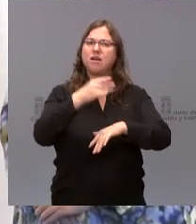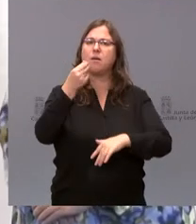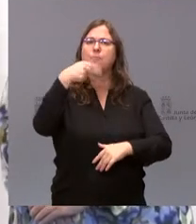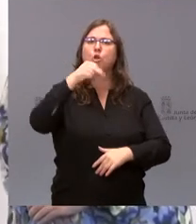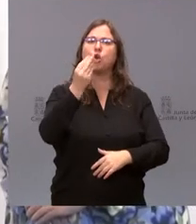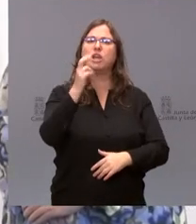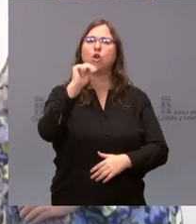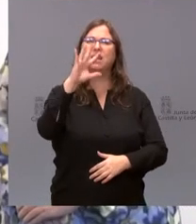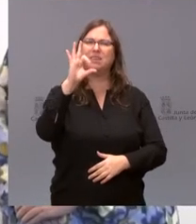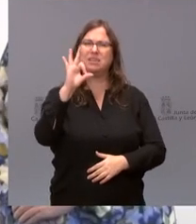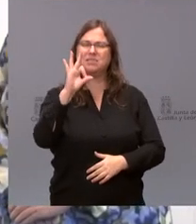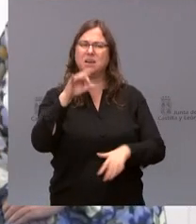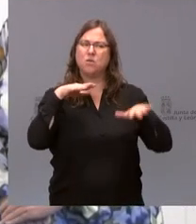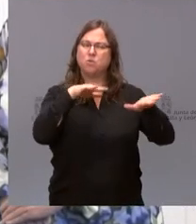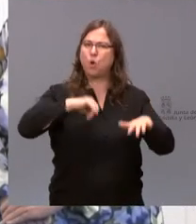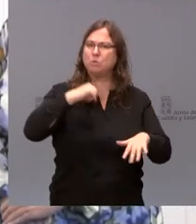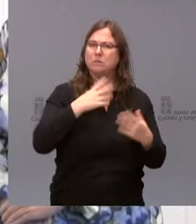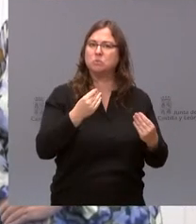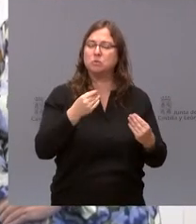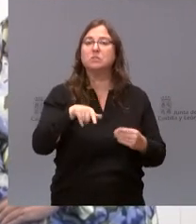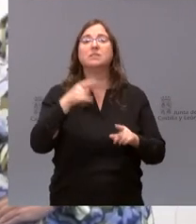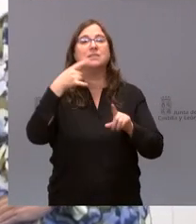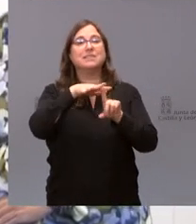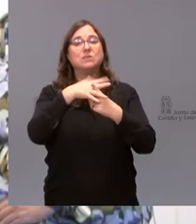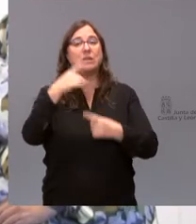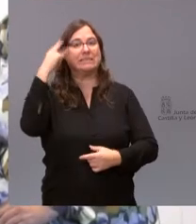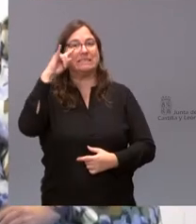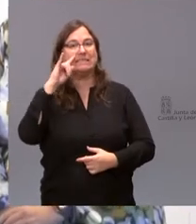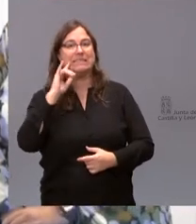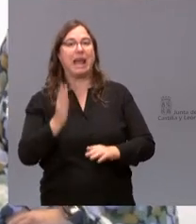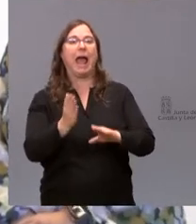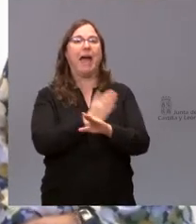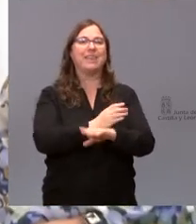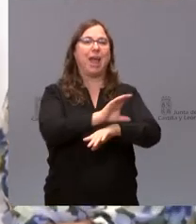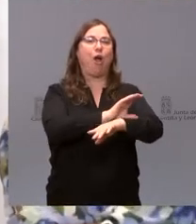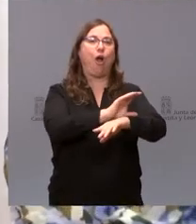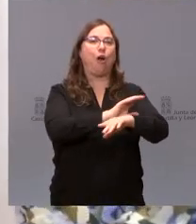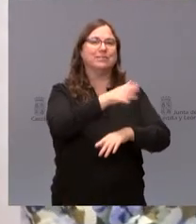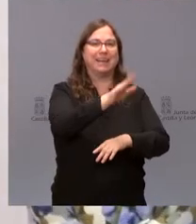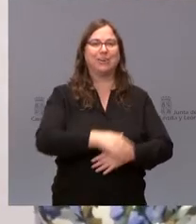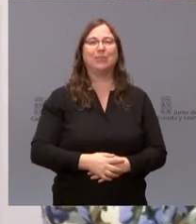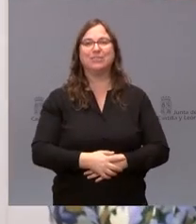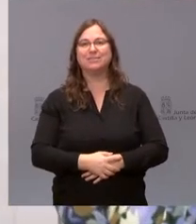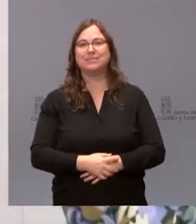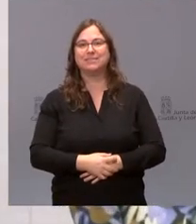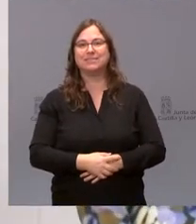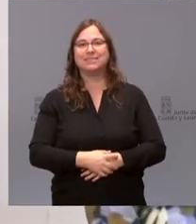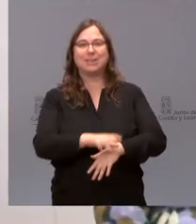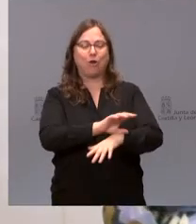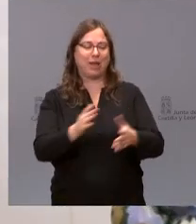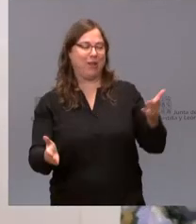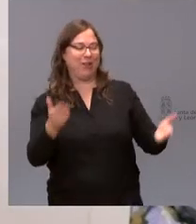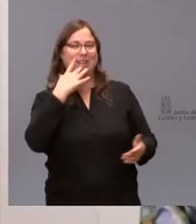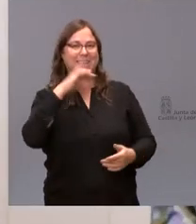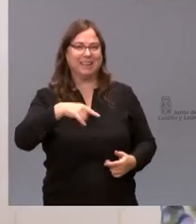algún plan de contingencia. Bueno, antes de que el consejero diga lo que quiera, ya veo que ha dudado de